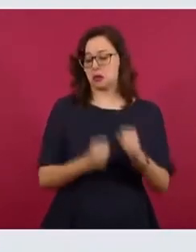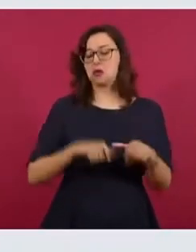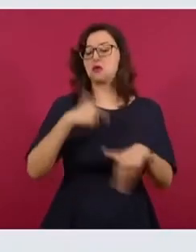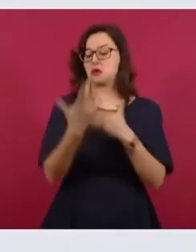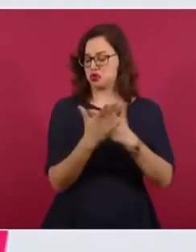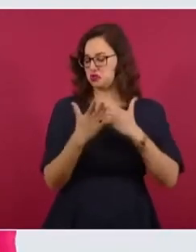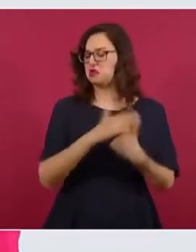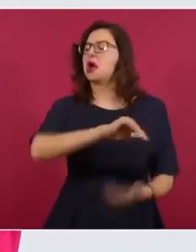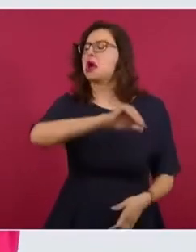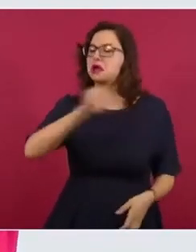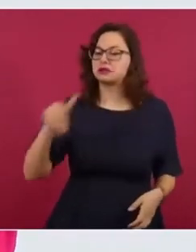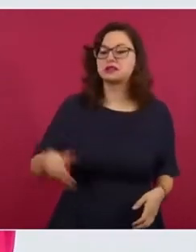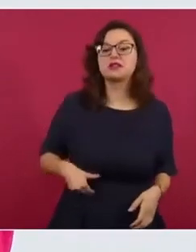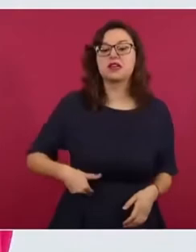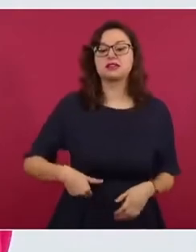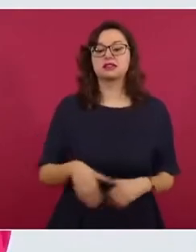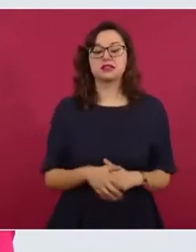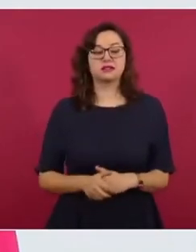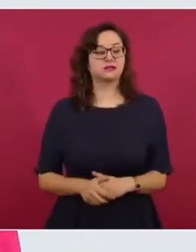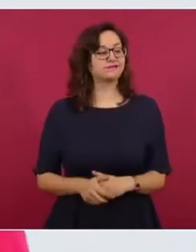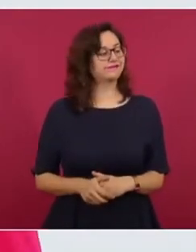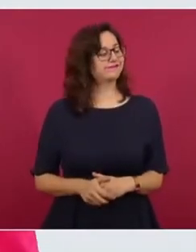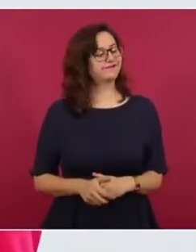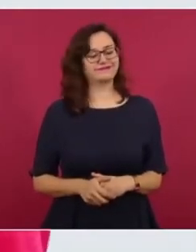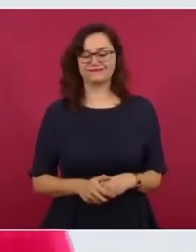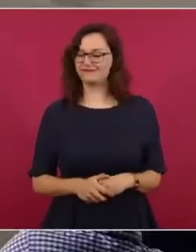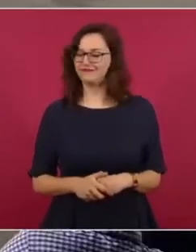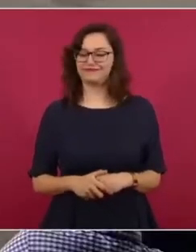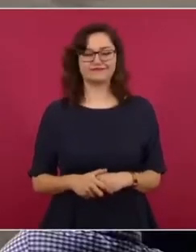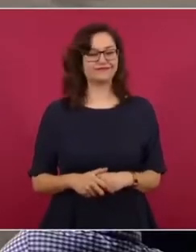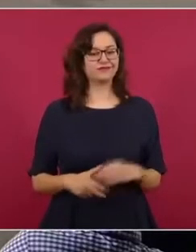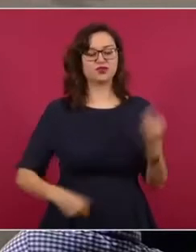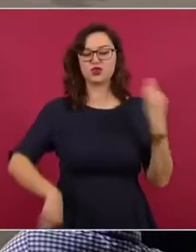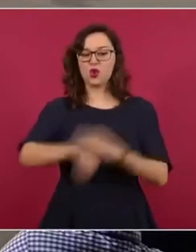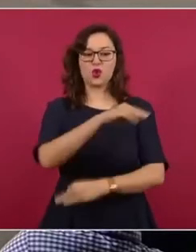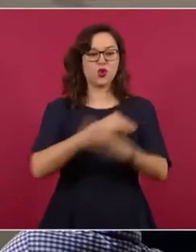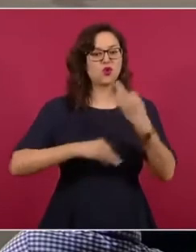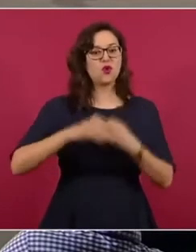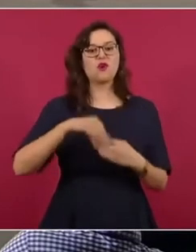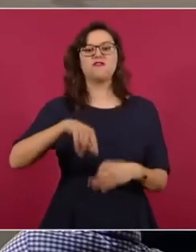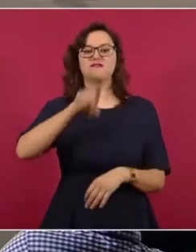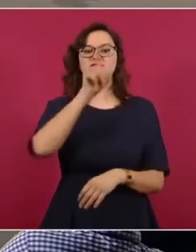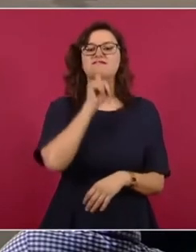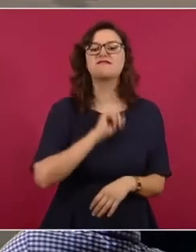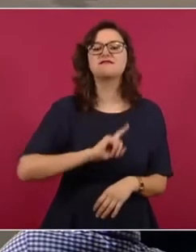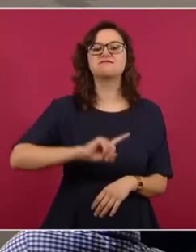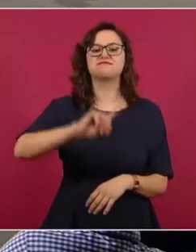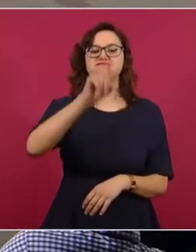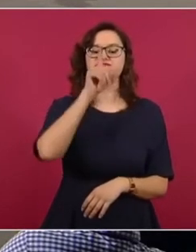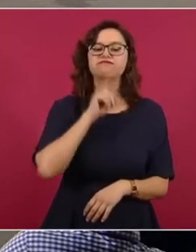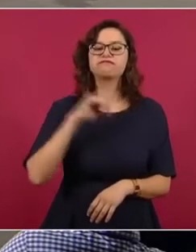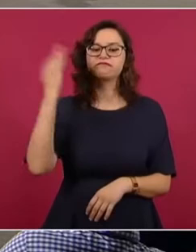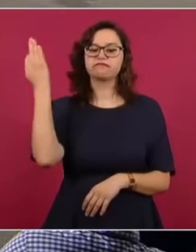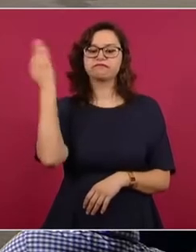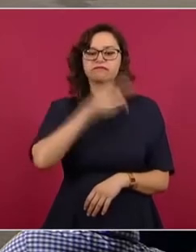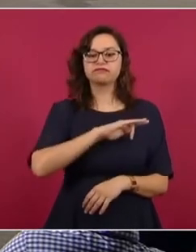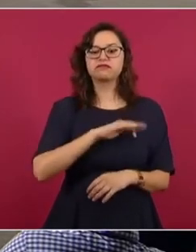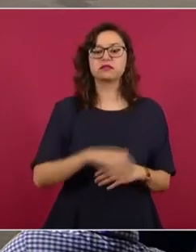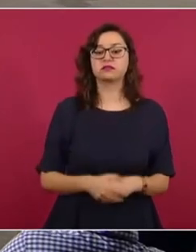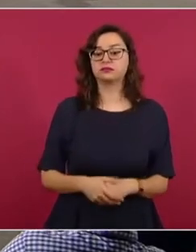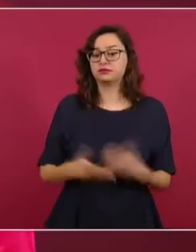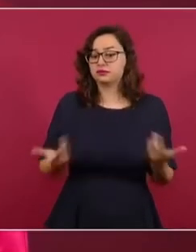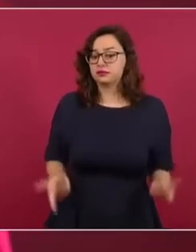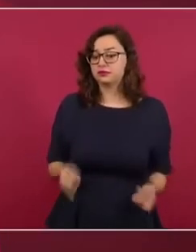rediseño. Bueno, todo eso es falso. Lo cierto es que no se obliga a ninguna empresa a